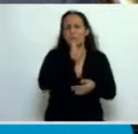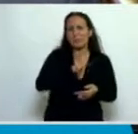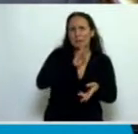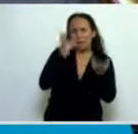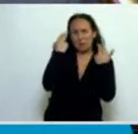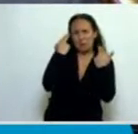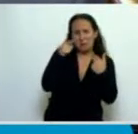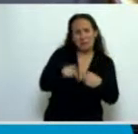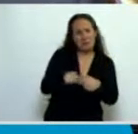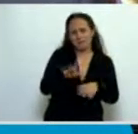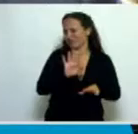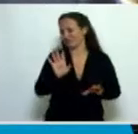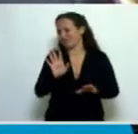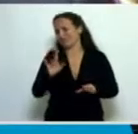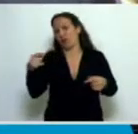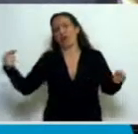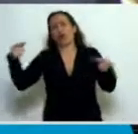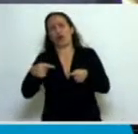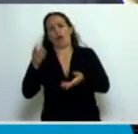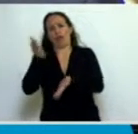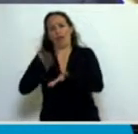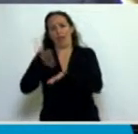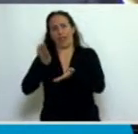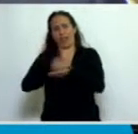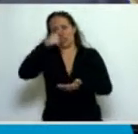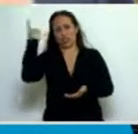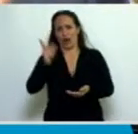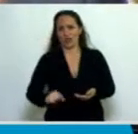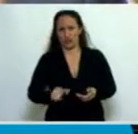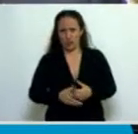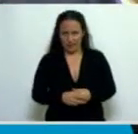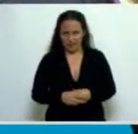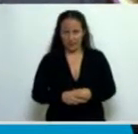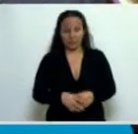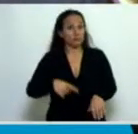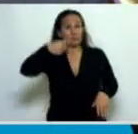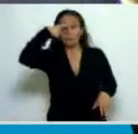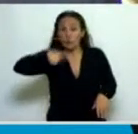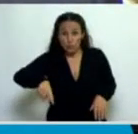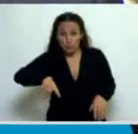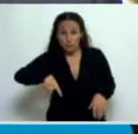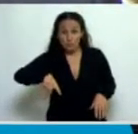que va en contra de las mejores tradiciones del derecho nacional. Por último,